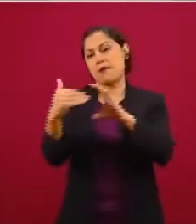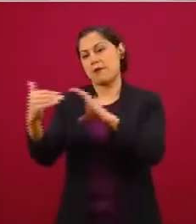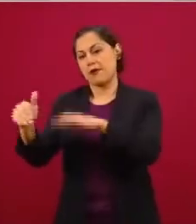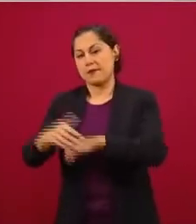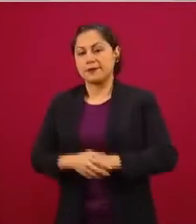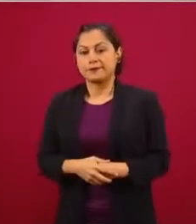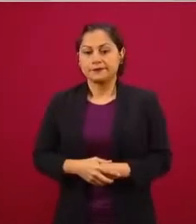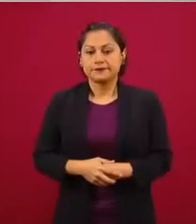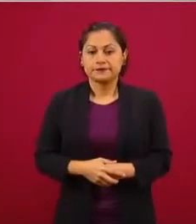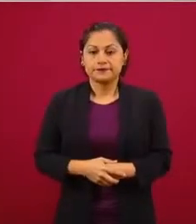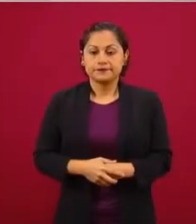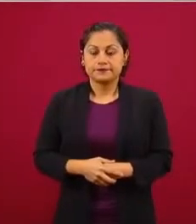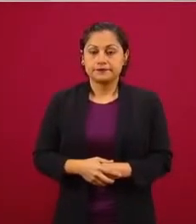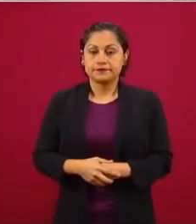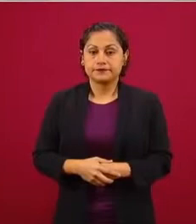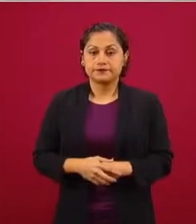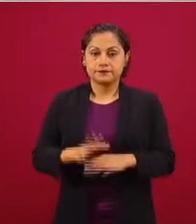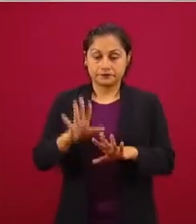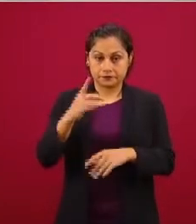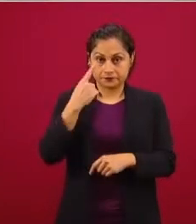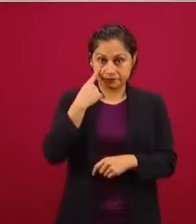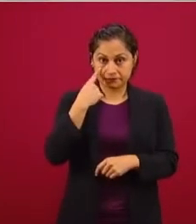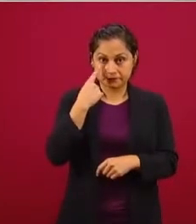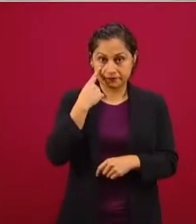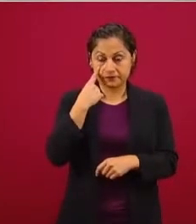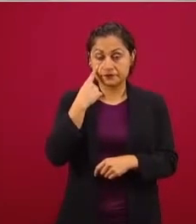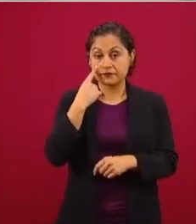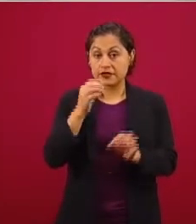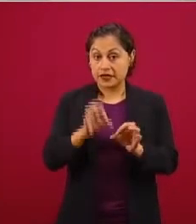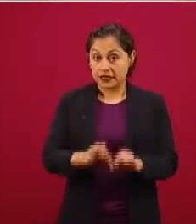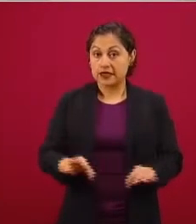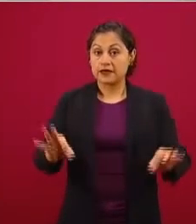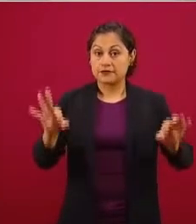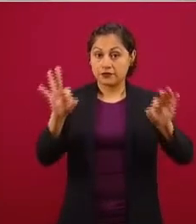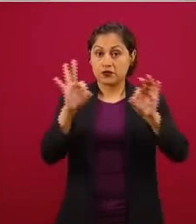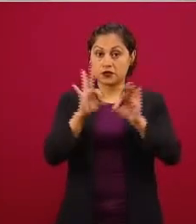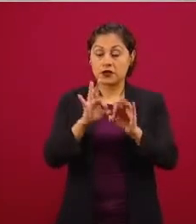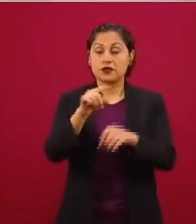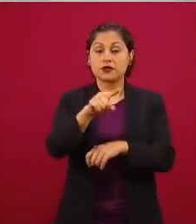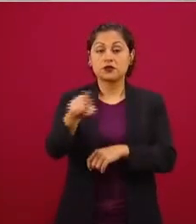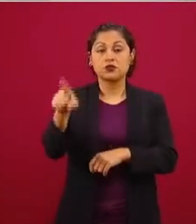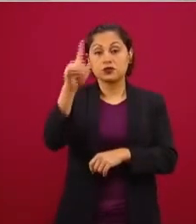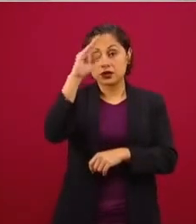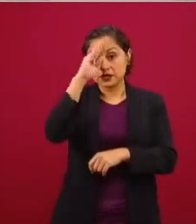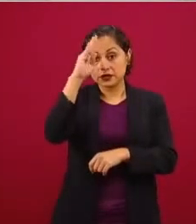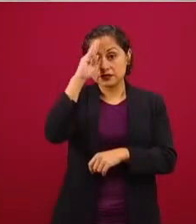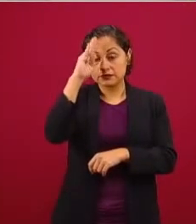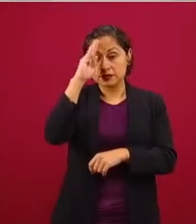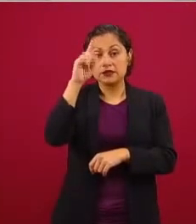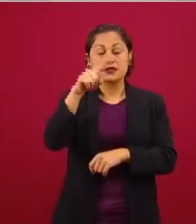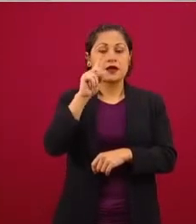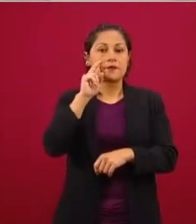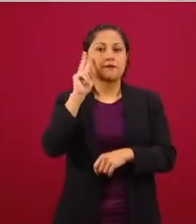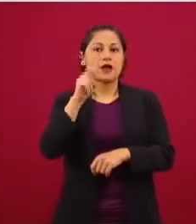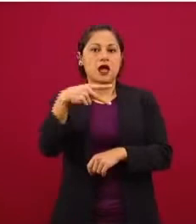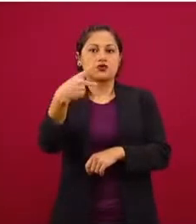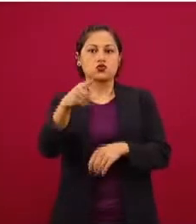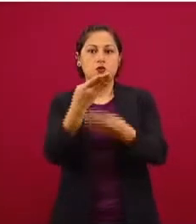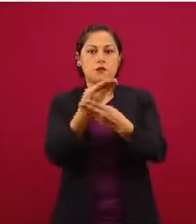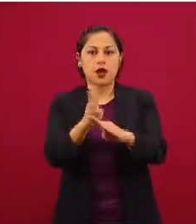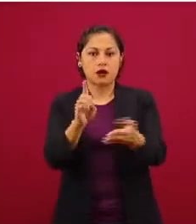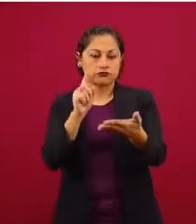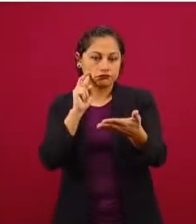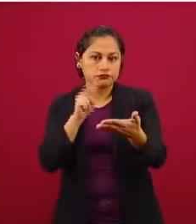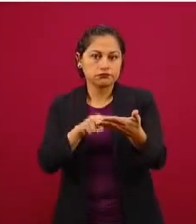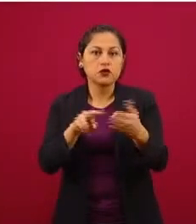aquí es muy importante, para que ubiquen cómo va a venir en su estado de cuenta. El operativo anterior,